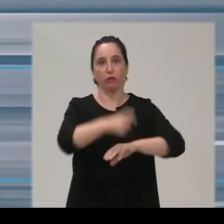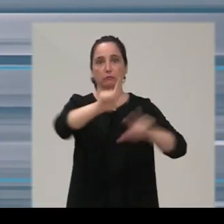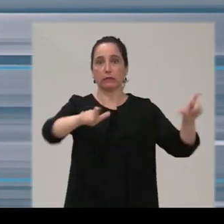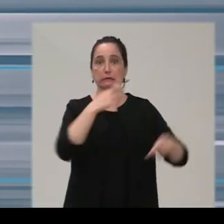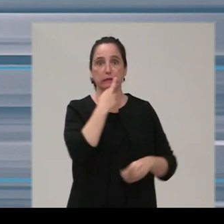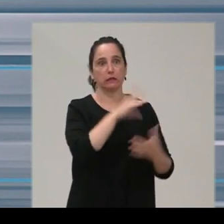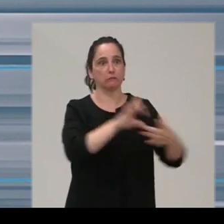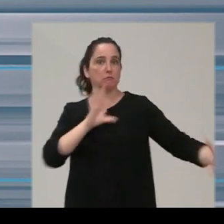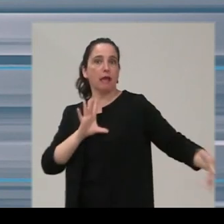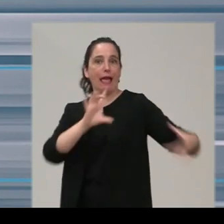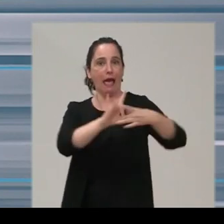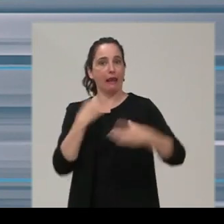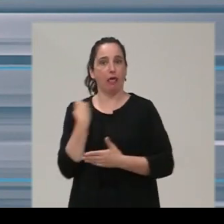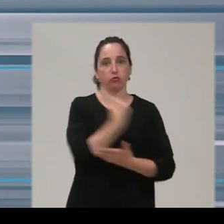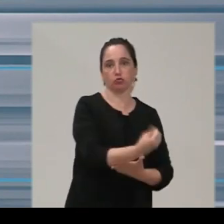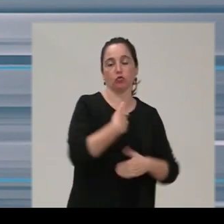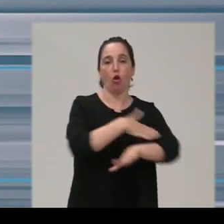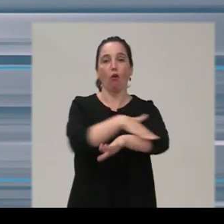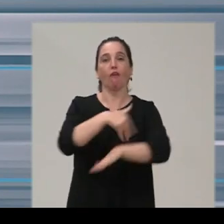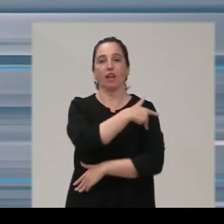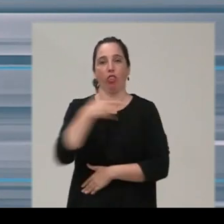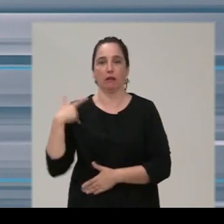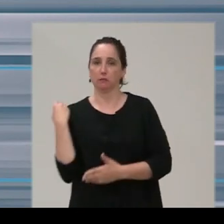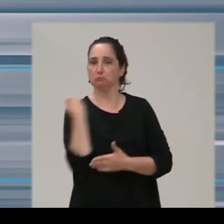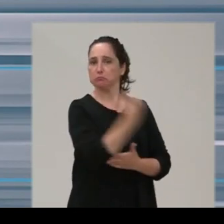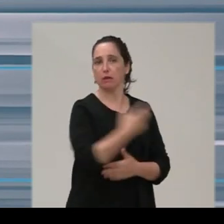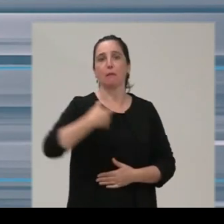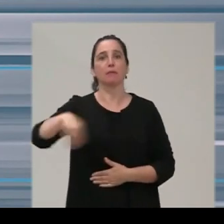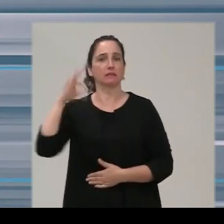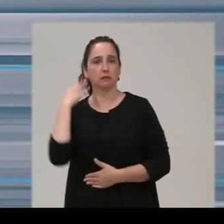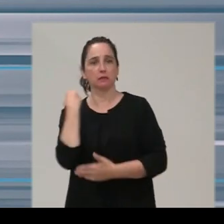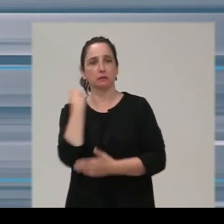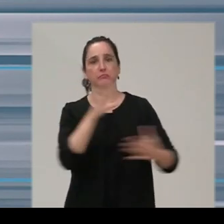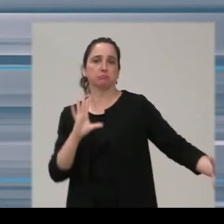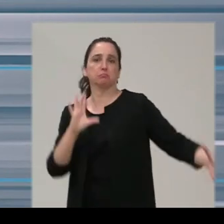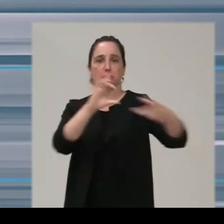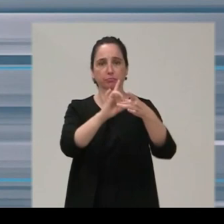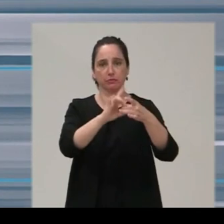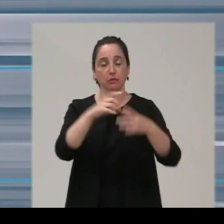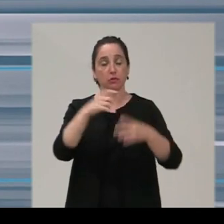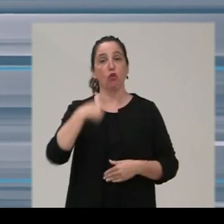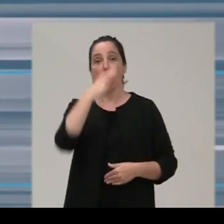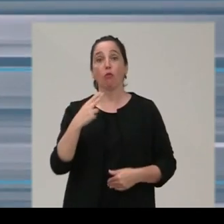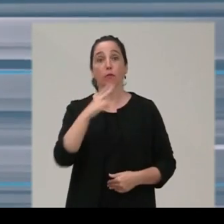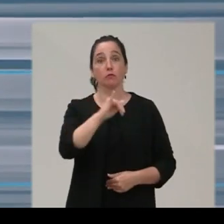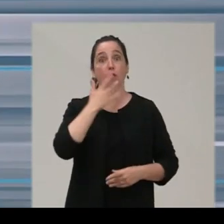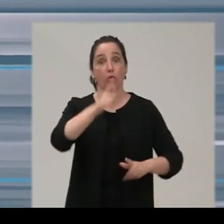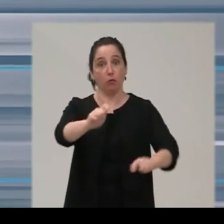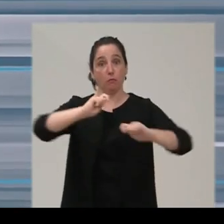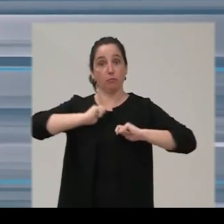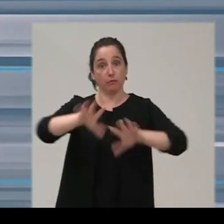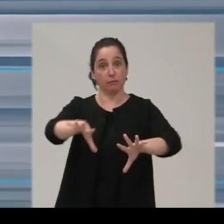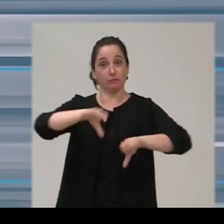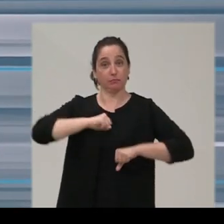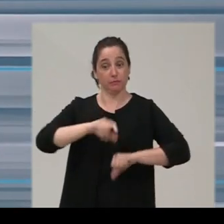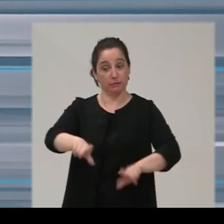aliados al Gobierno regional, al Gobierno de Cantabria y a su presidenta. Me comprometí en la investidura y